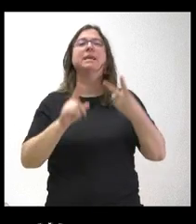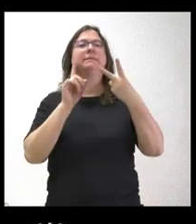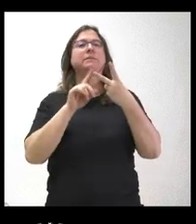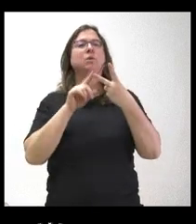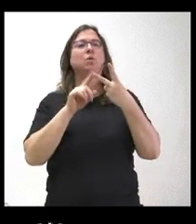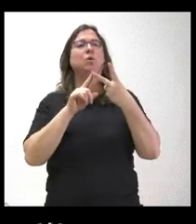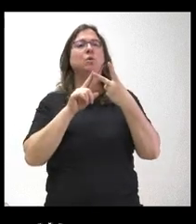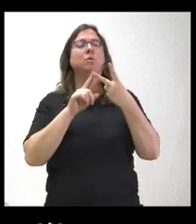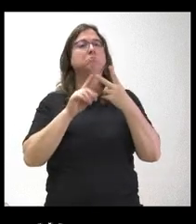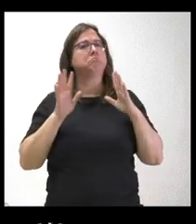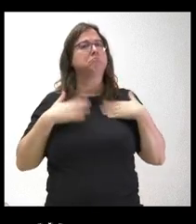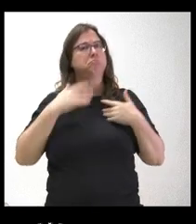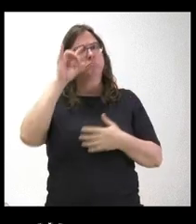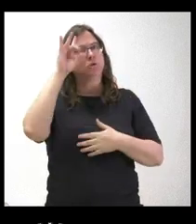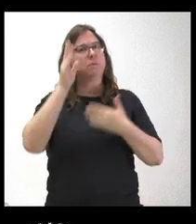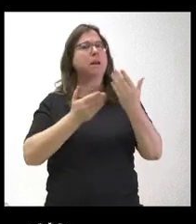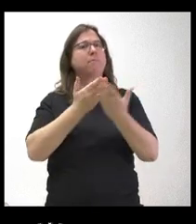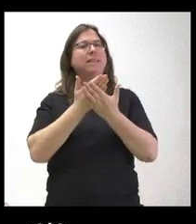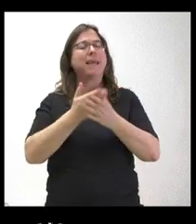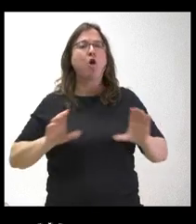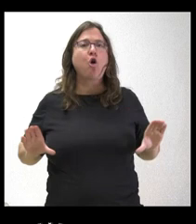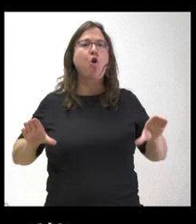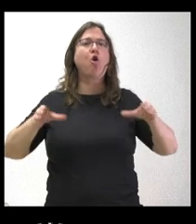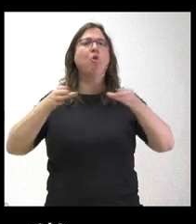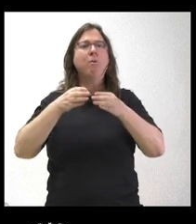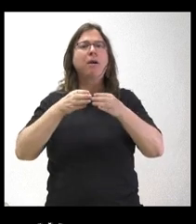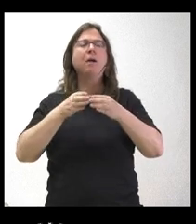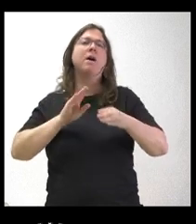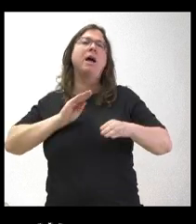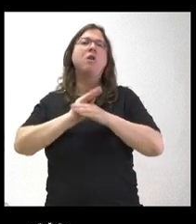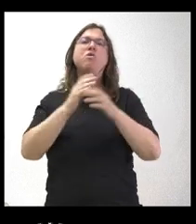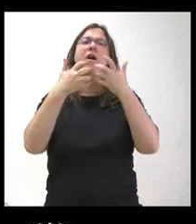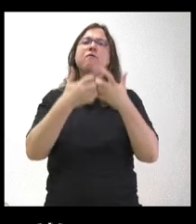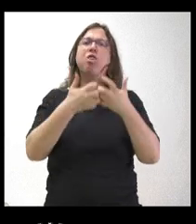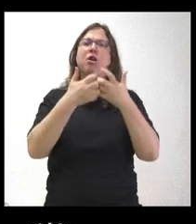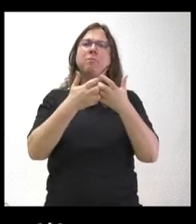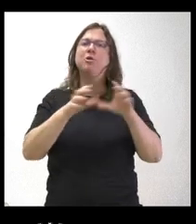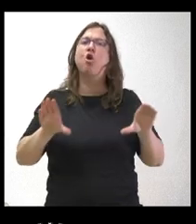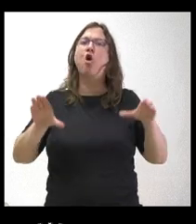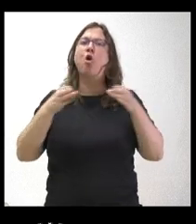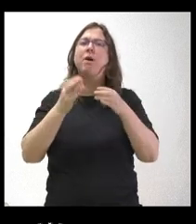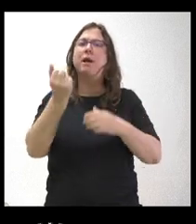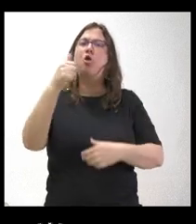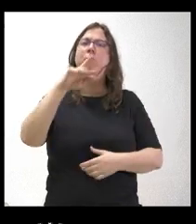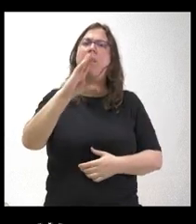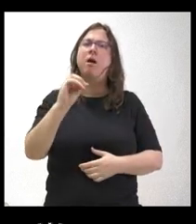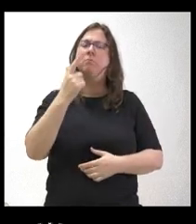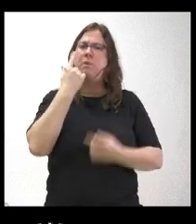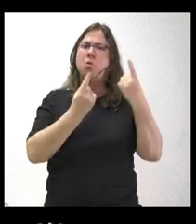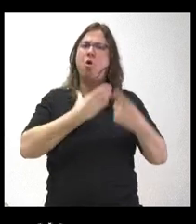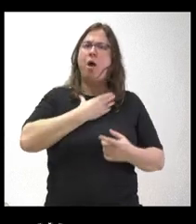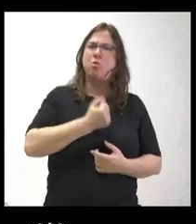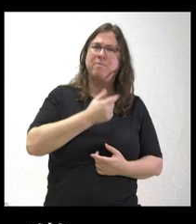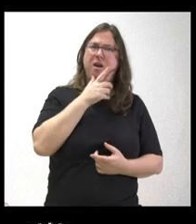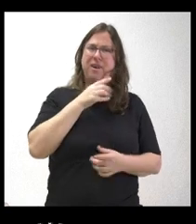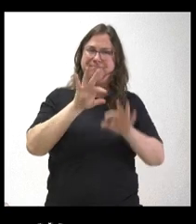lugar, sorprendió la petición de comarcalización de las ayudas al funcionamiento. No sé si comparten que existen municipios que, tal y como